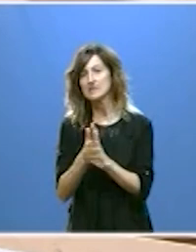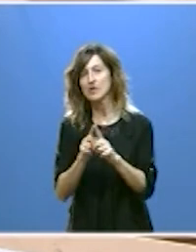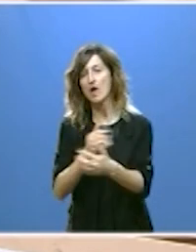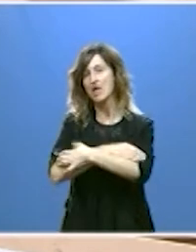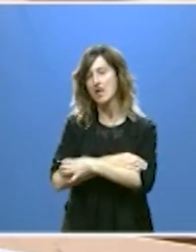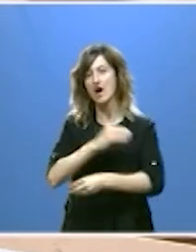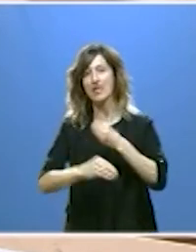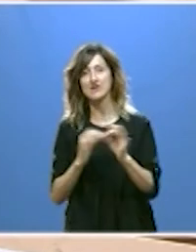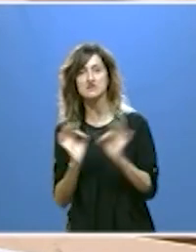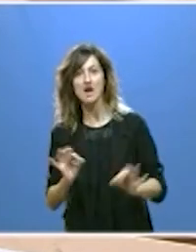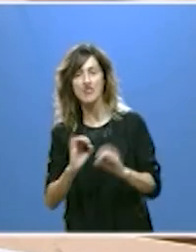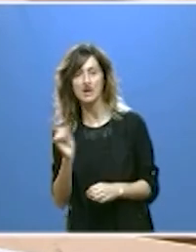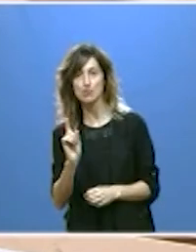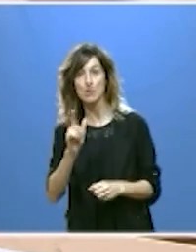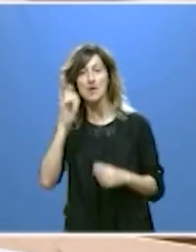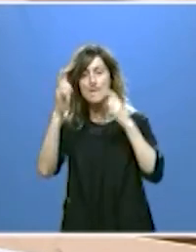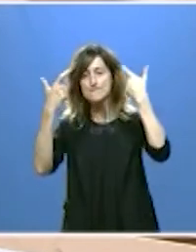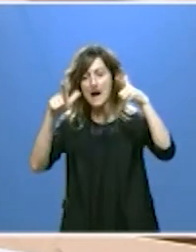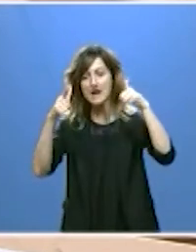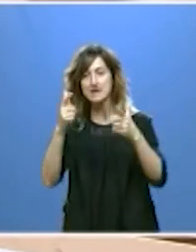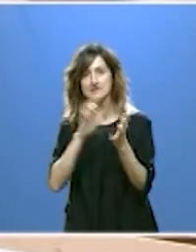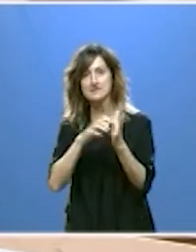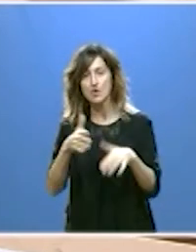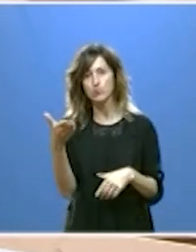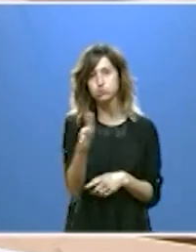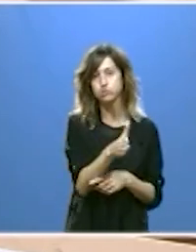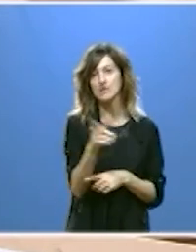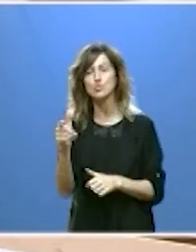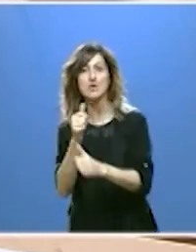brazos mientras se mueren las vacas en Castilla y León.